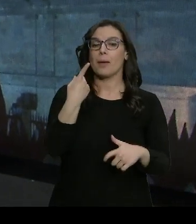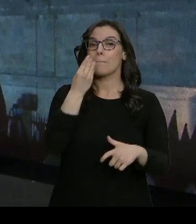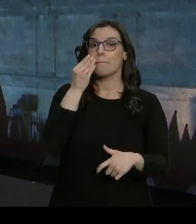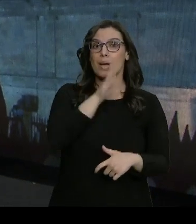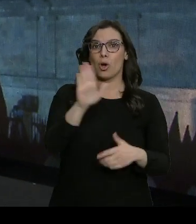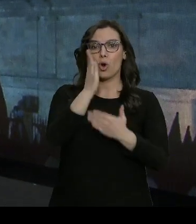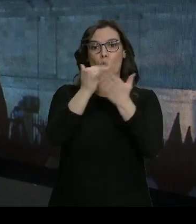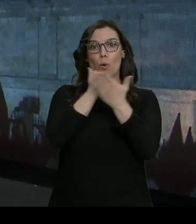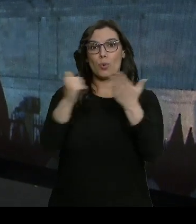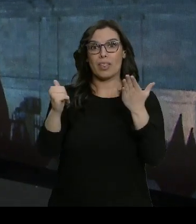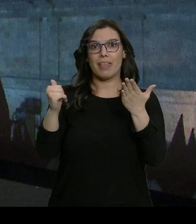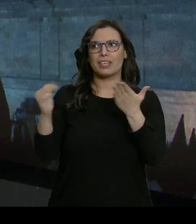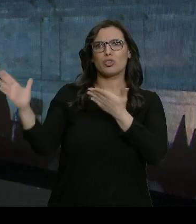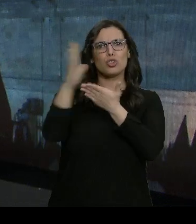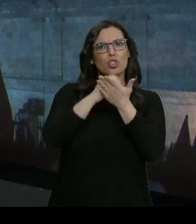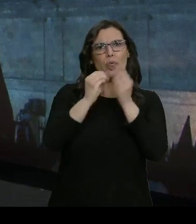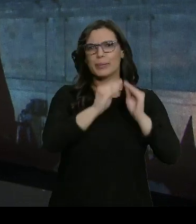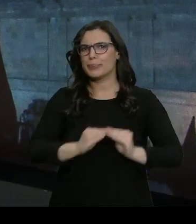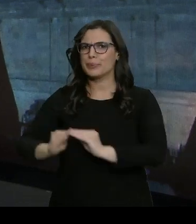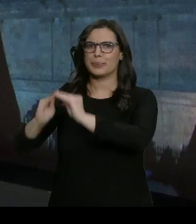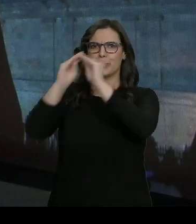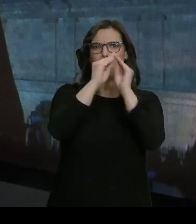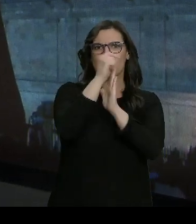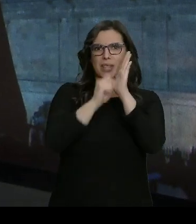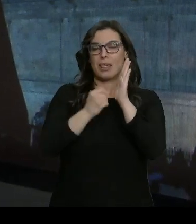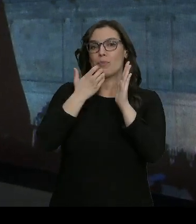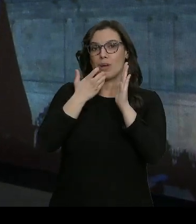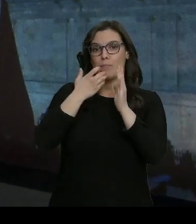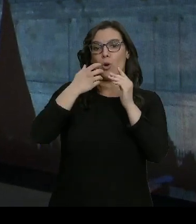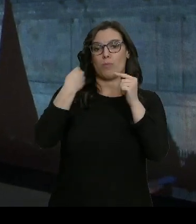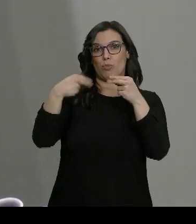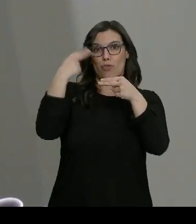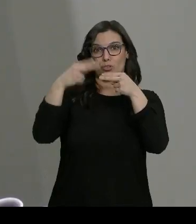comunidades tuvieran las mismas medidas, entre ellas el cierre perimetral.